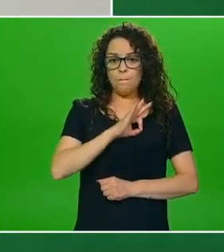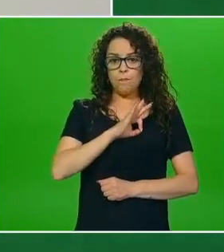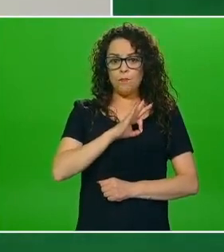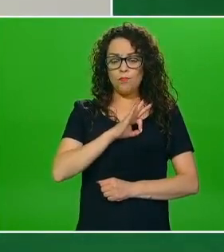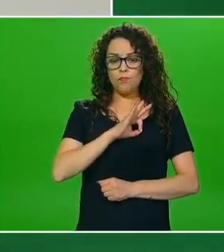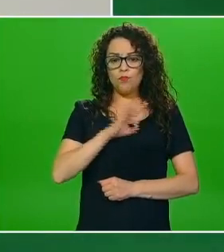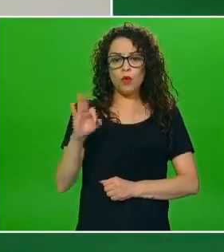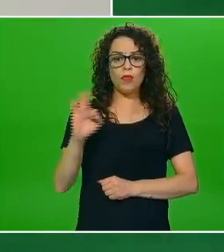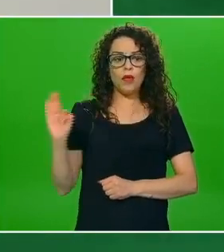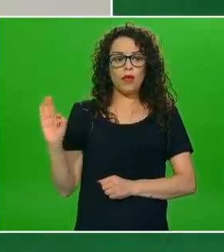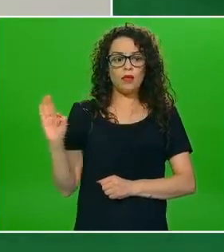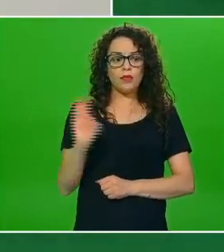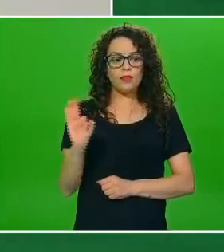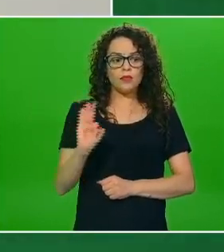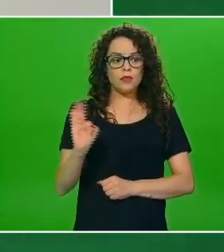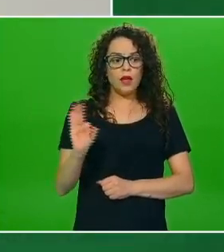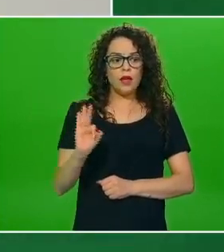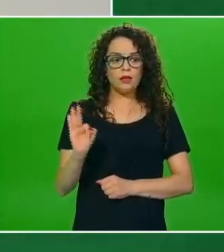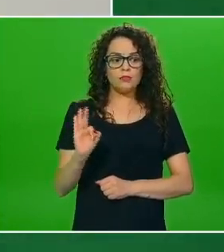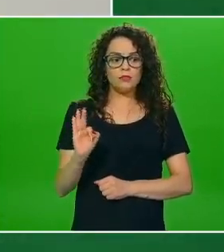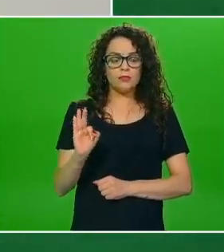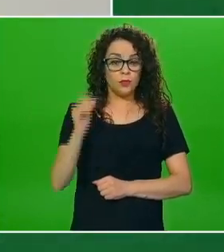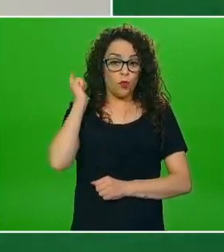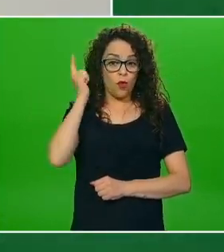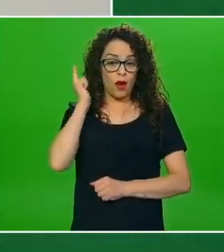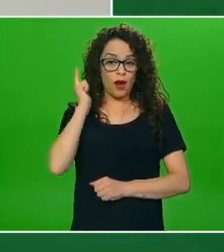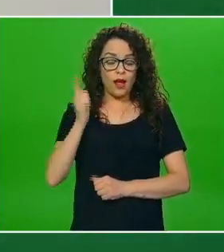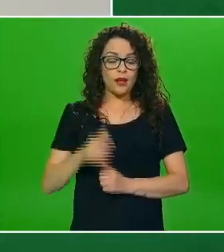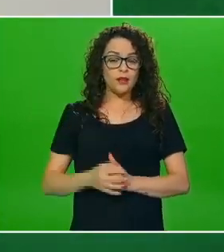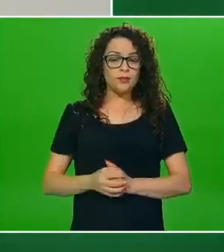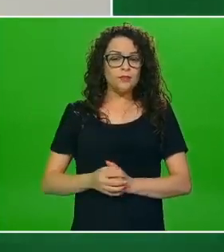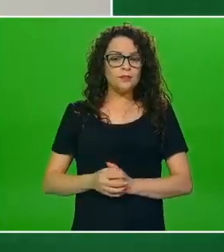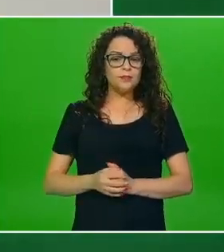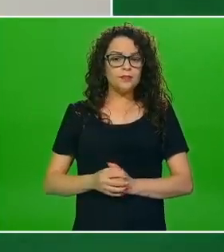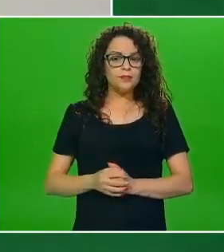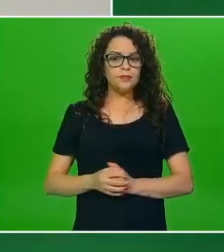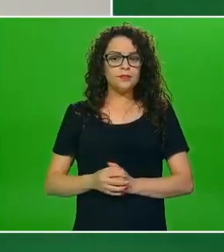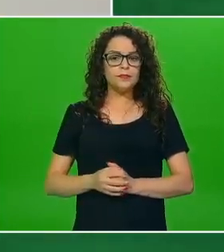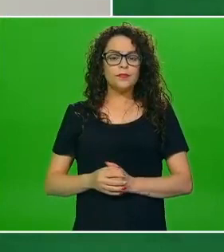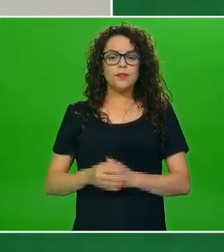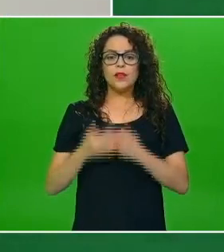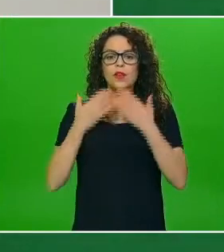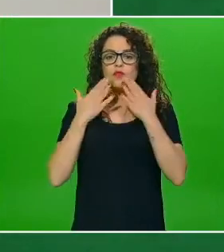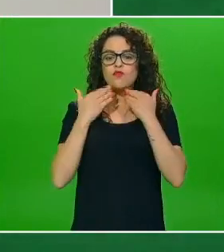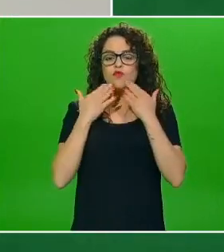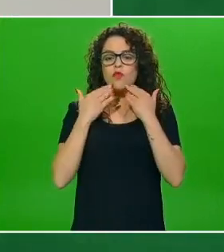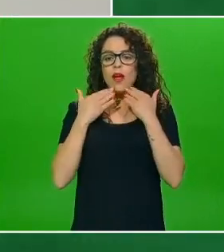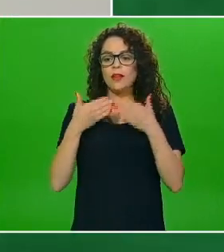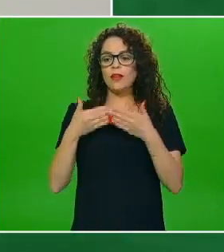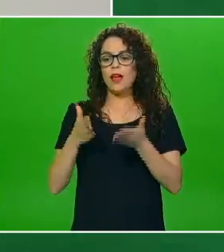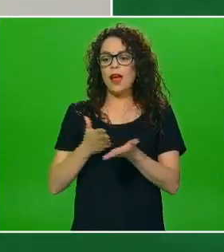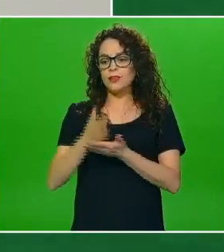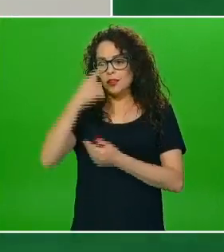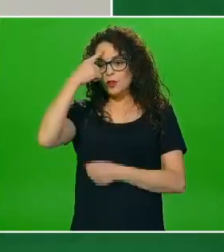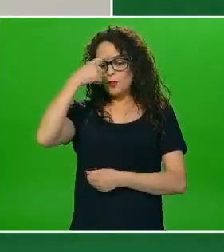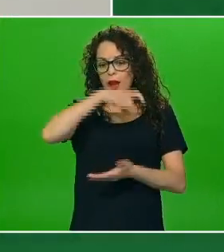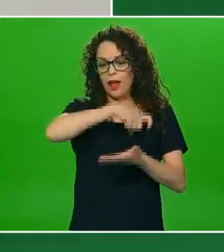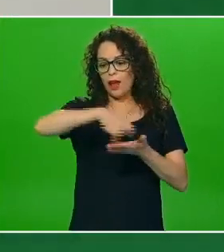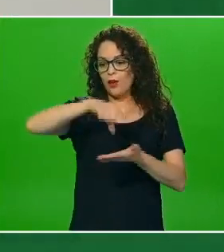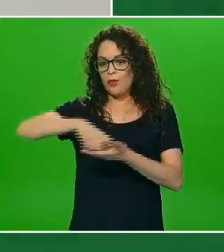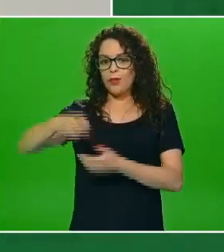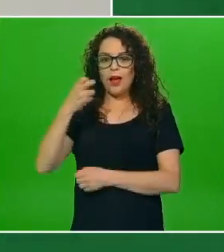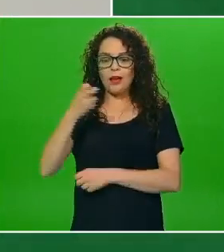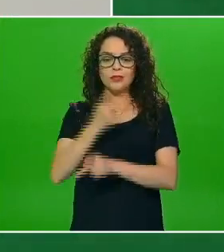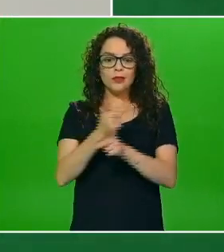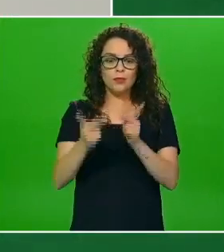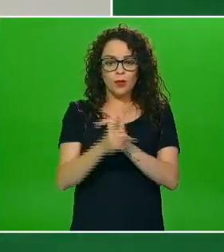apartado esperemos que se haya sido de pues obviamente el acceso y el consumo de muchos de estos productos